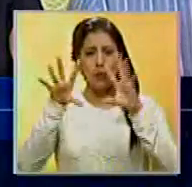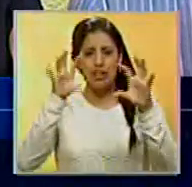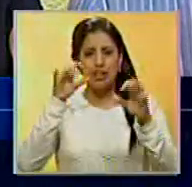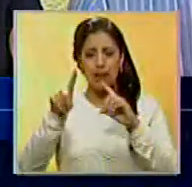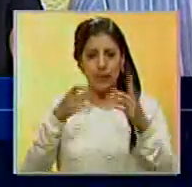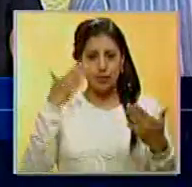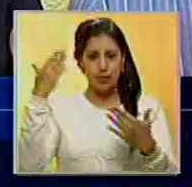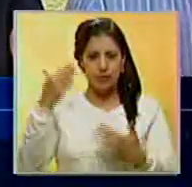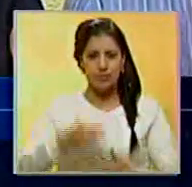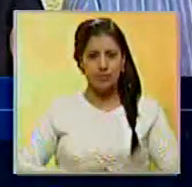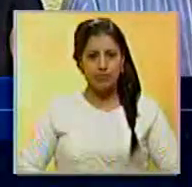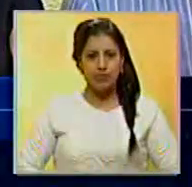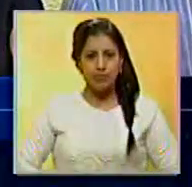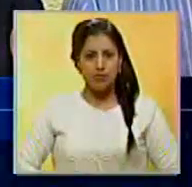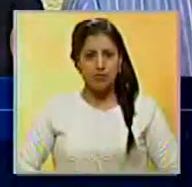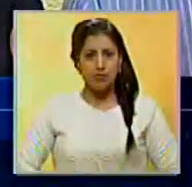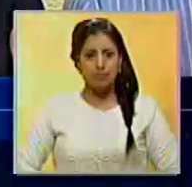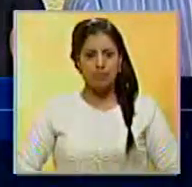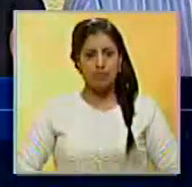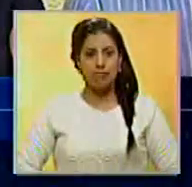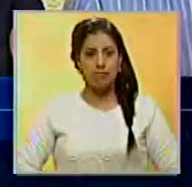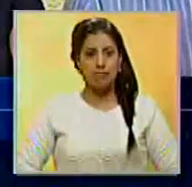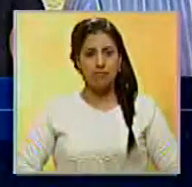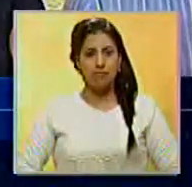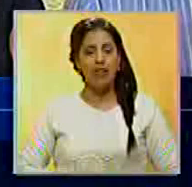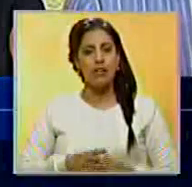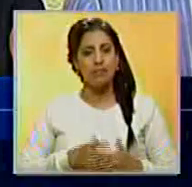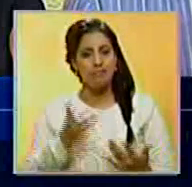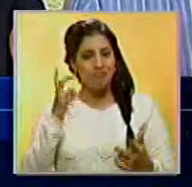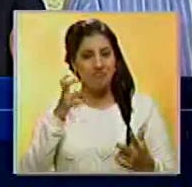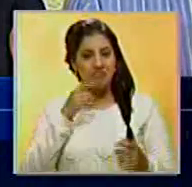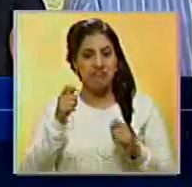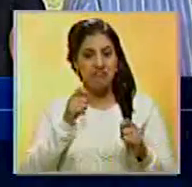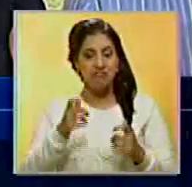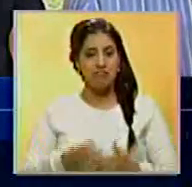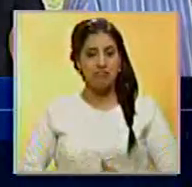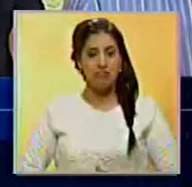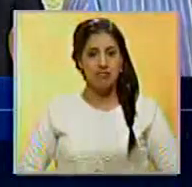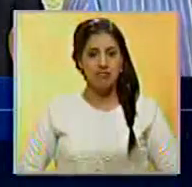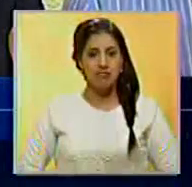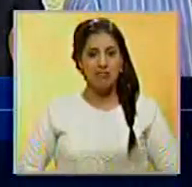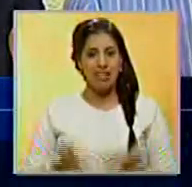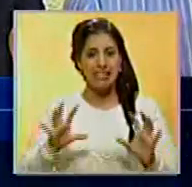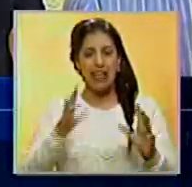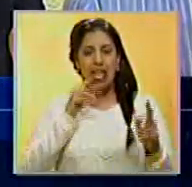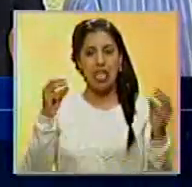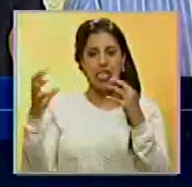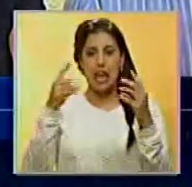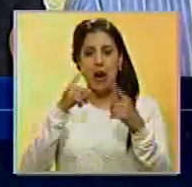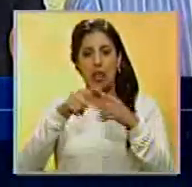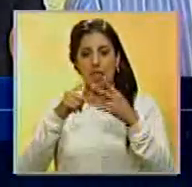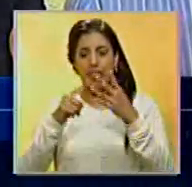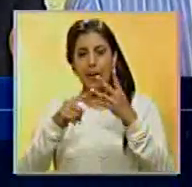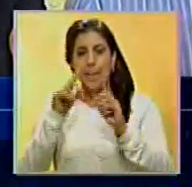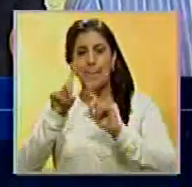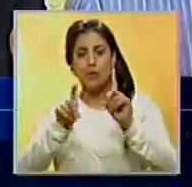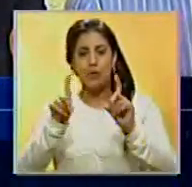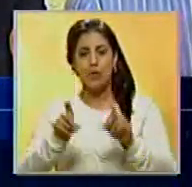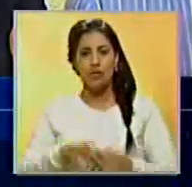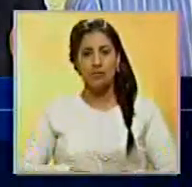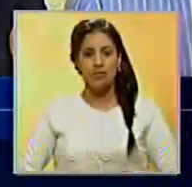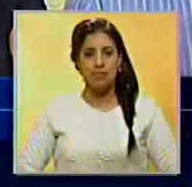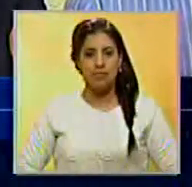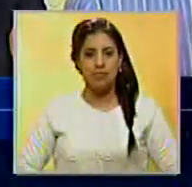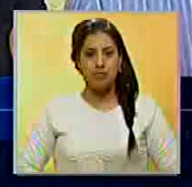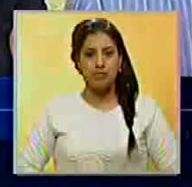Médica Venezolana se permite que la gobierno de Venezuela se enviara una comunicación en la administración.